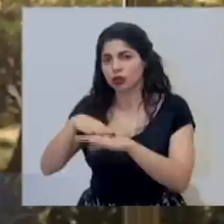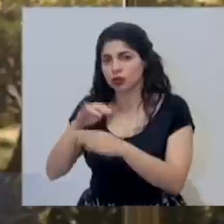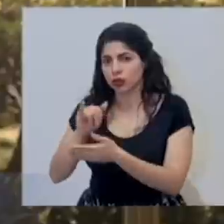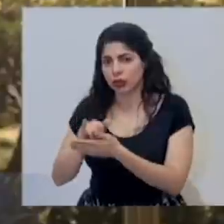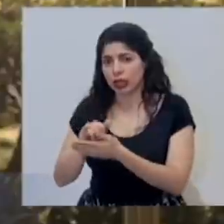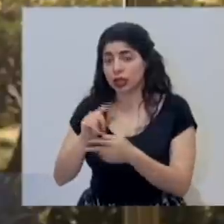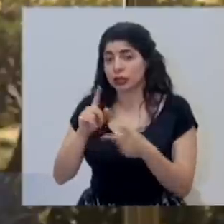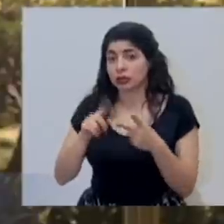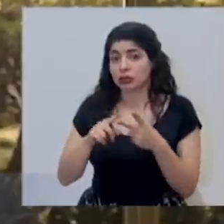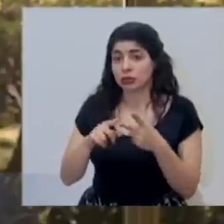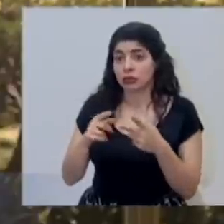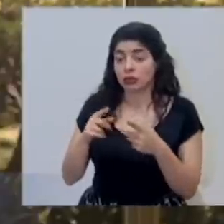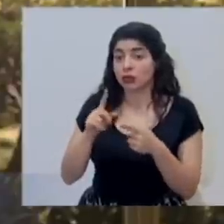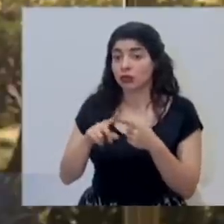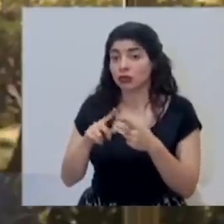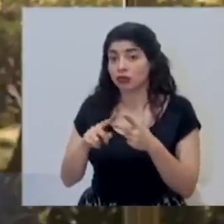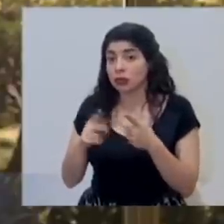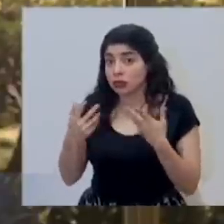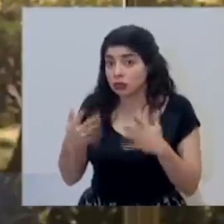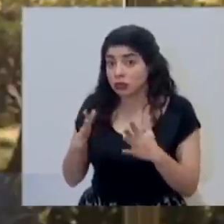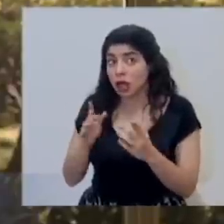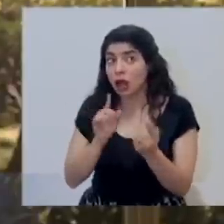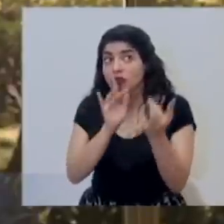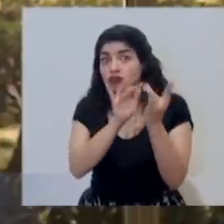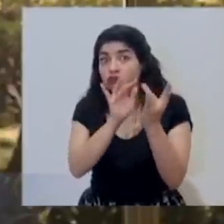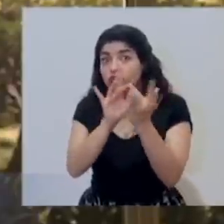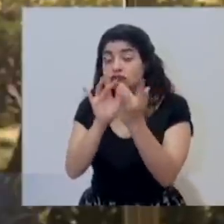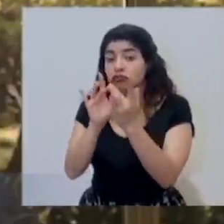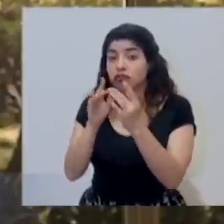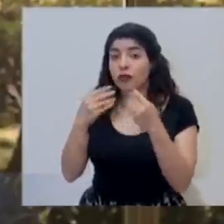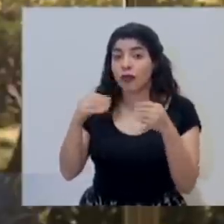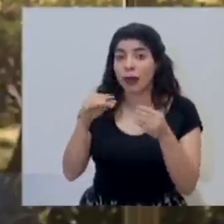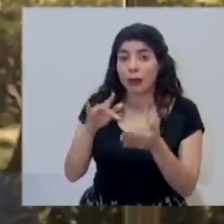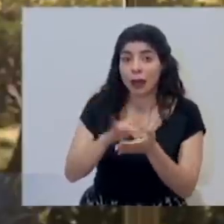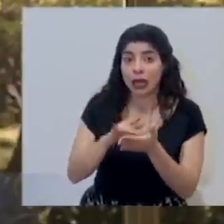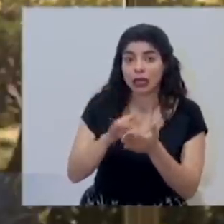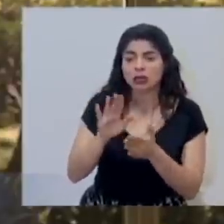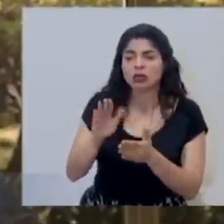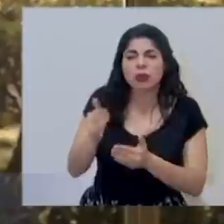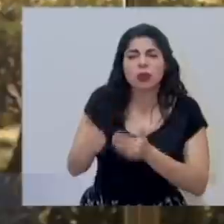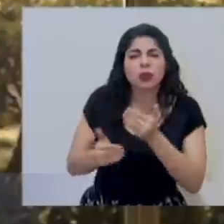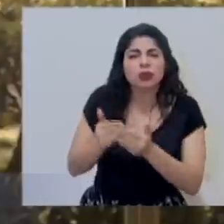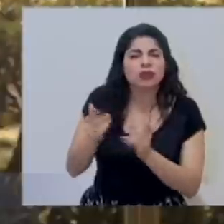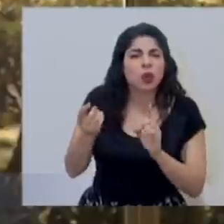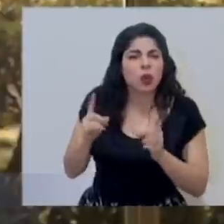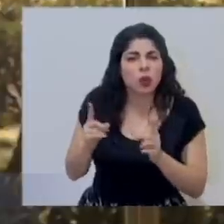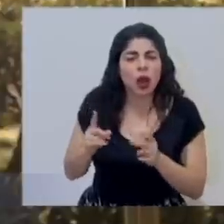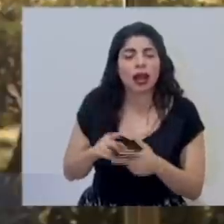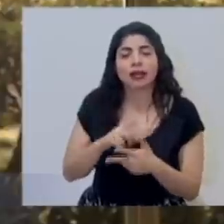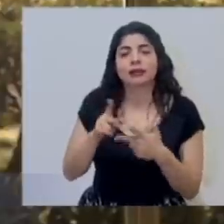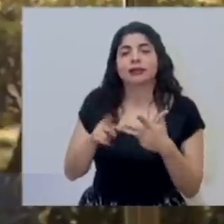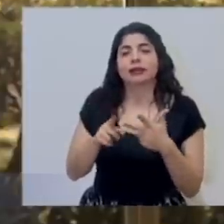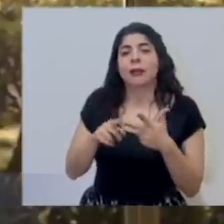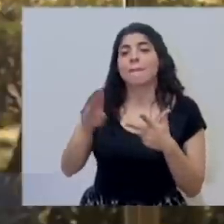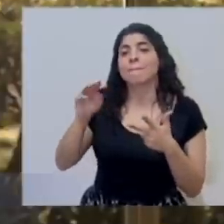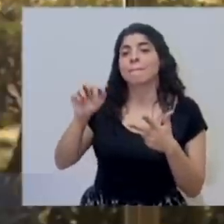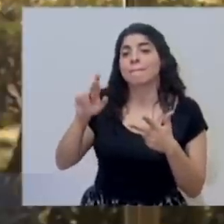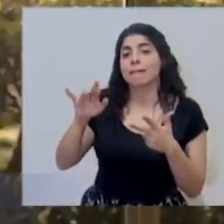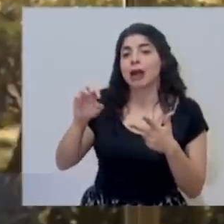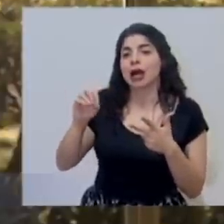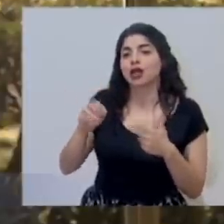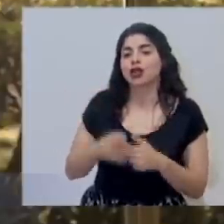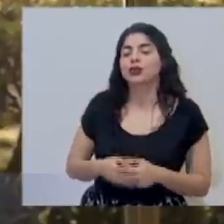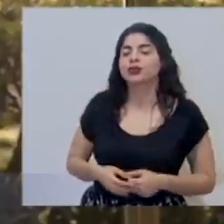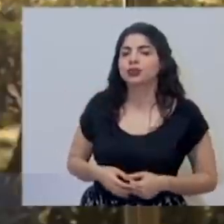llevado a cabo algún acercamiento con alguna farmacéutica, un poquito el proceso? Y la otra para don Mario Ruiz.